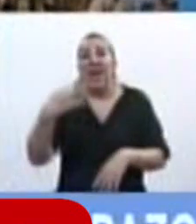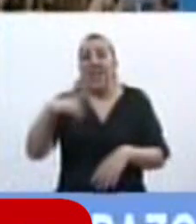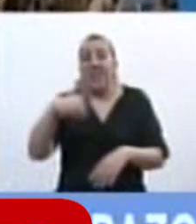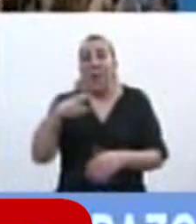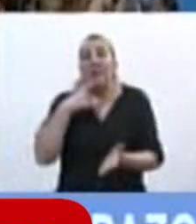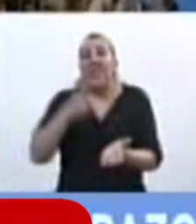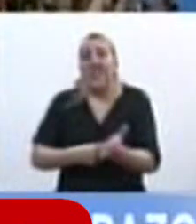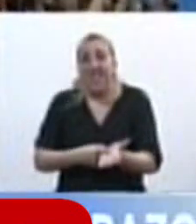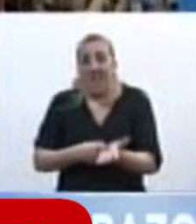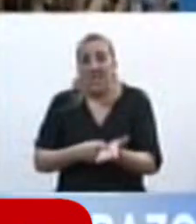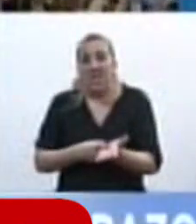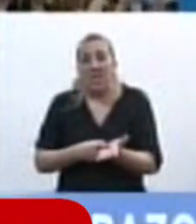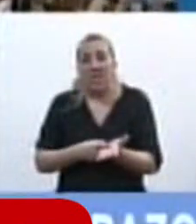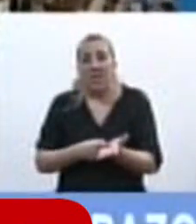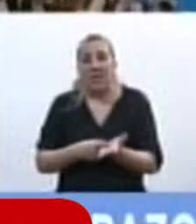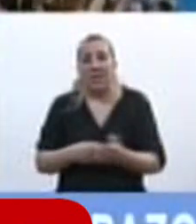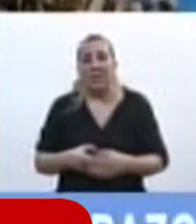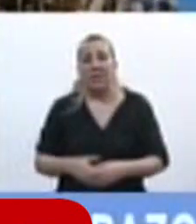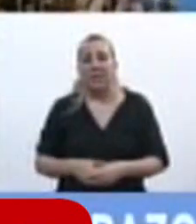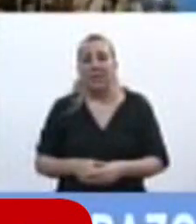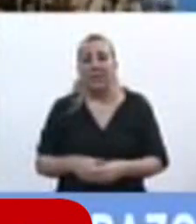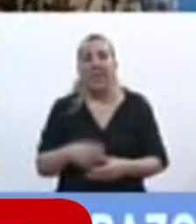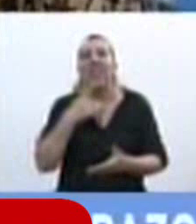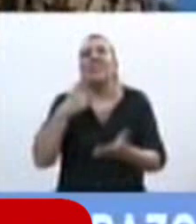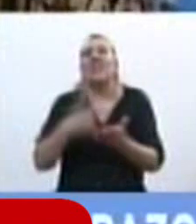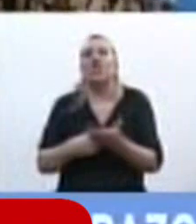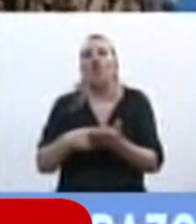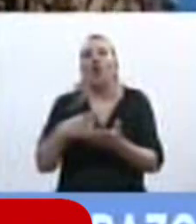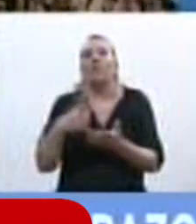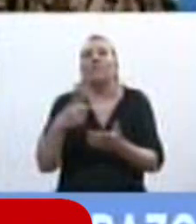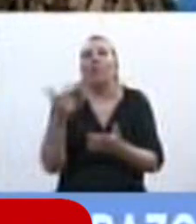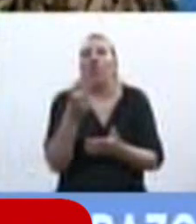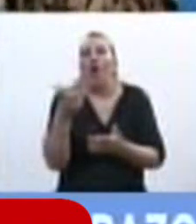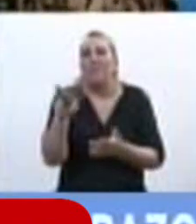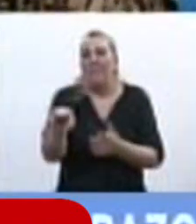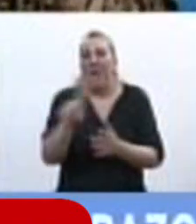hay una decisión compartida no es una decisión